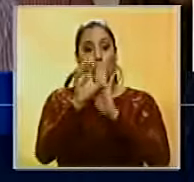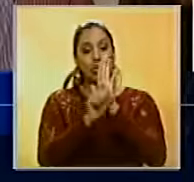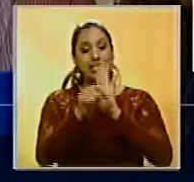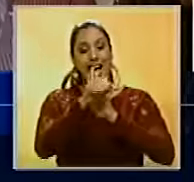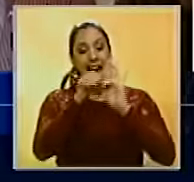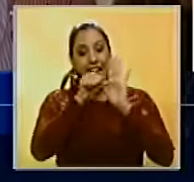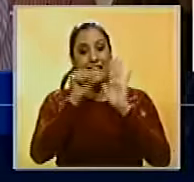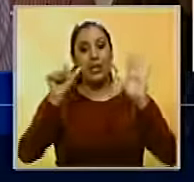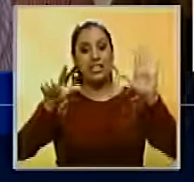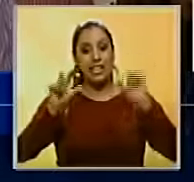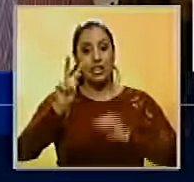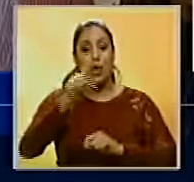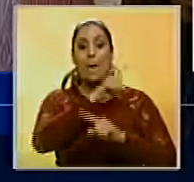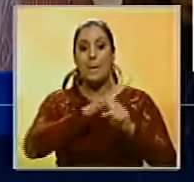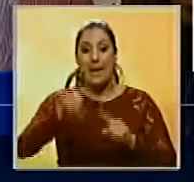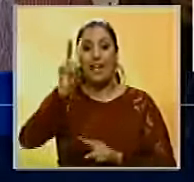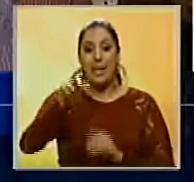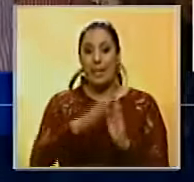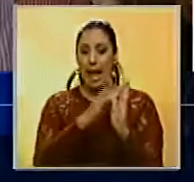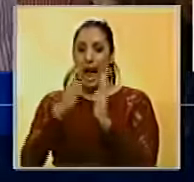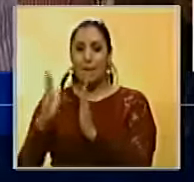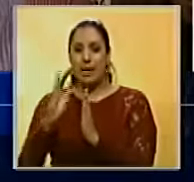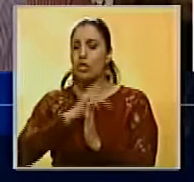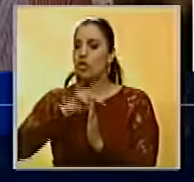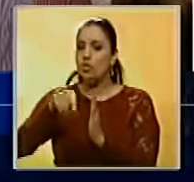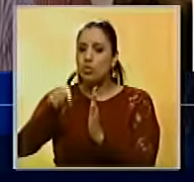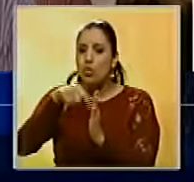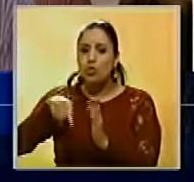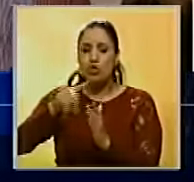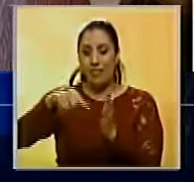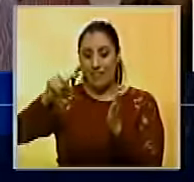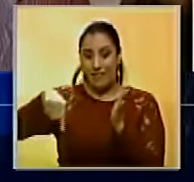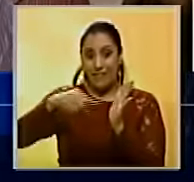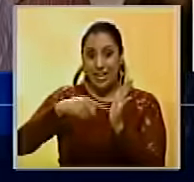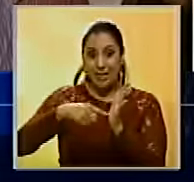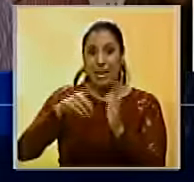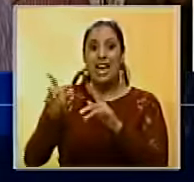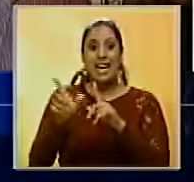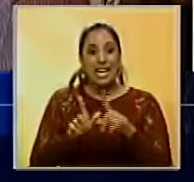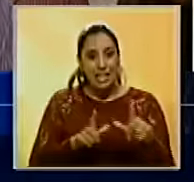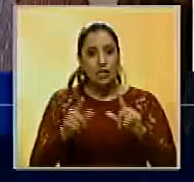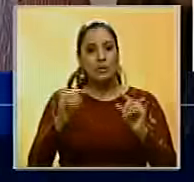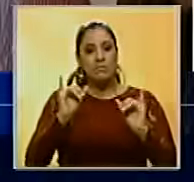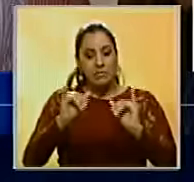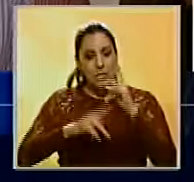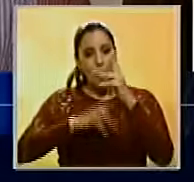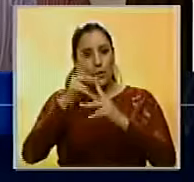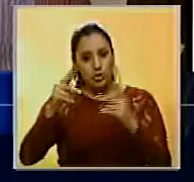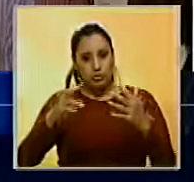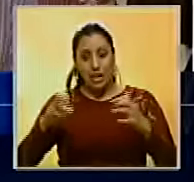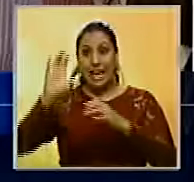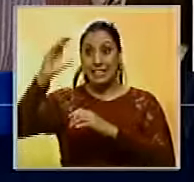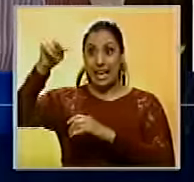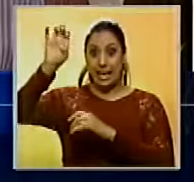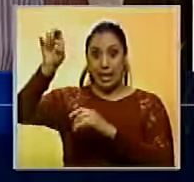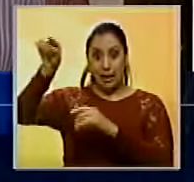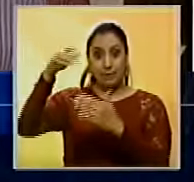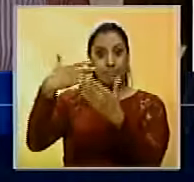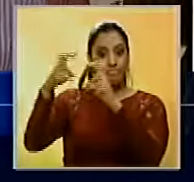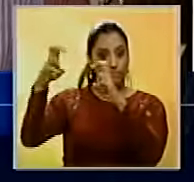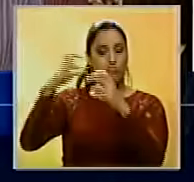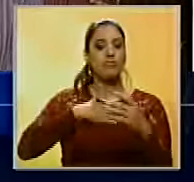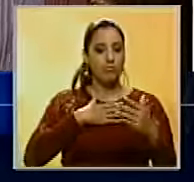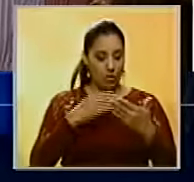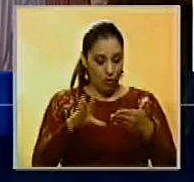artículo 72. Pero también, de manera paralela, nosotros tenemos todas esas firmas. Y estamos haciendo exactamente el mismo proceso que está haciendo el CNE para